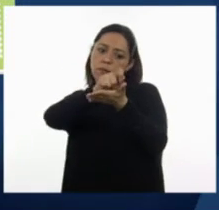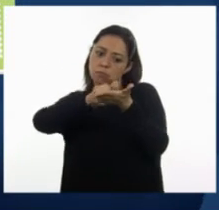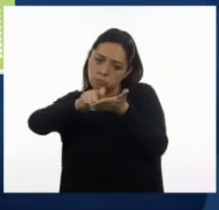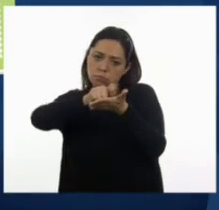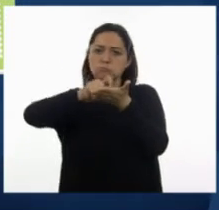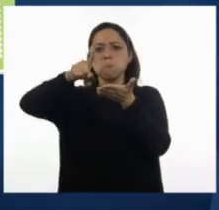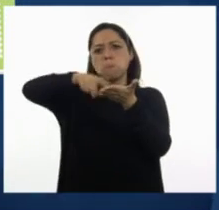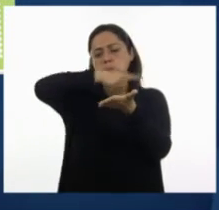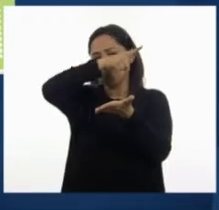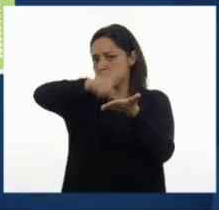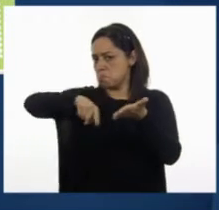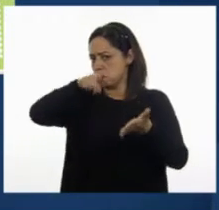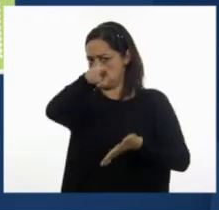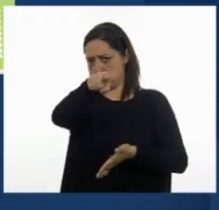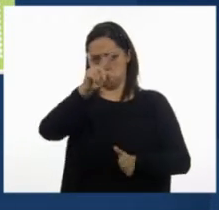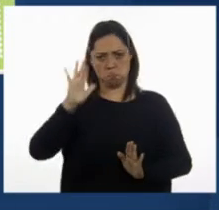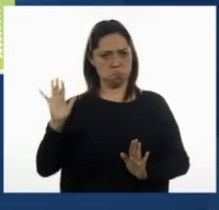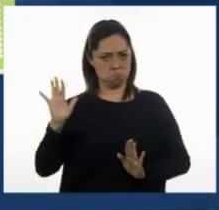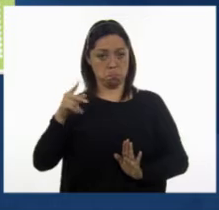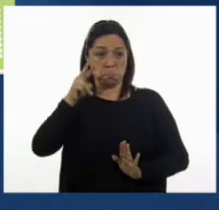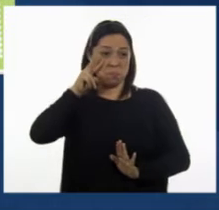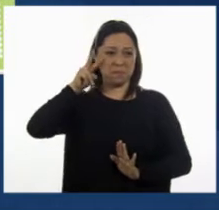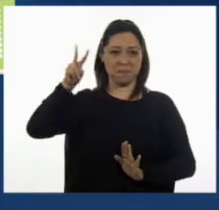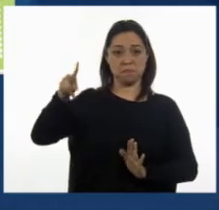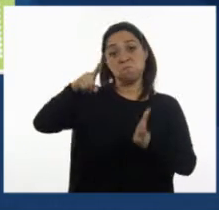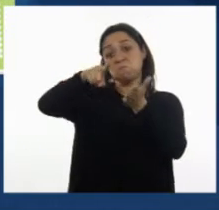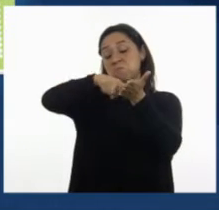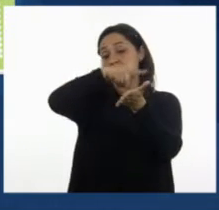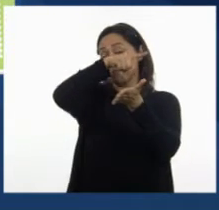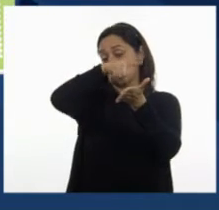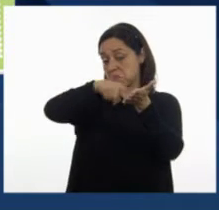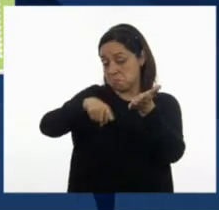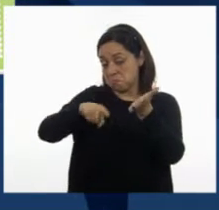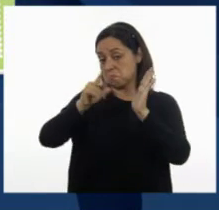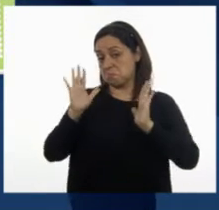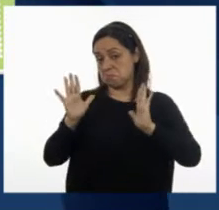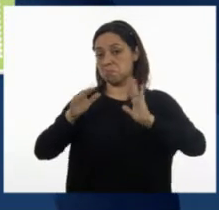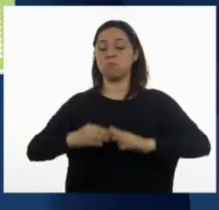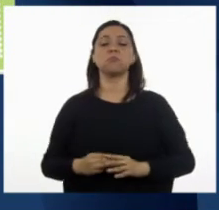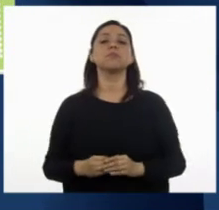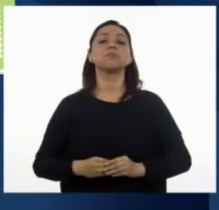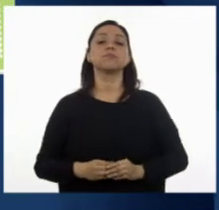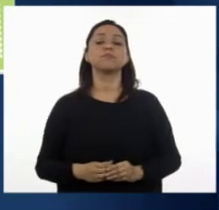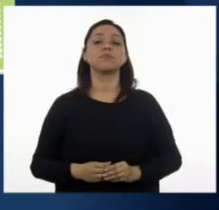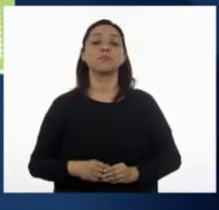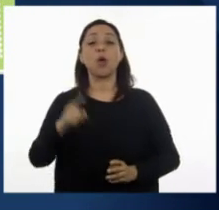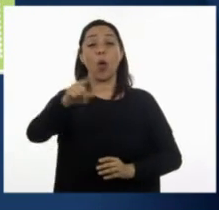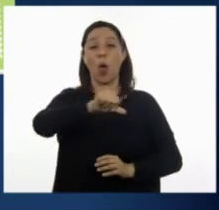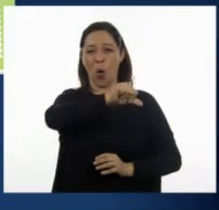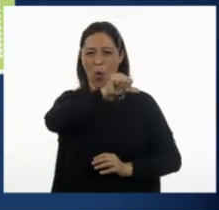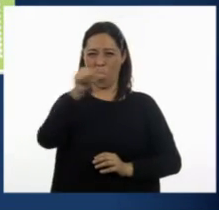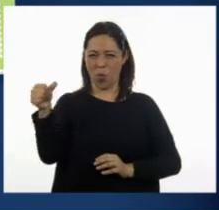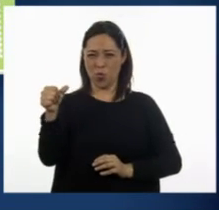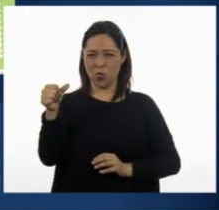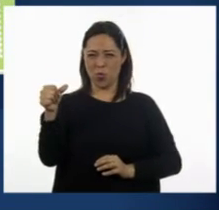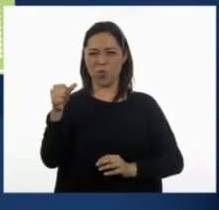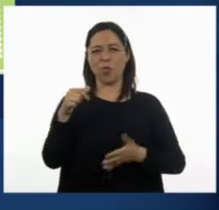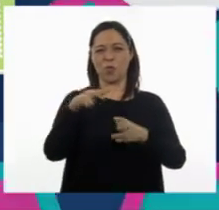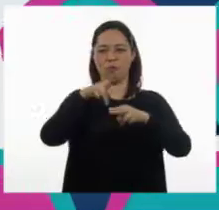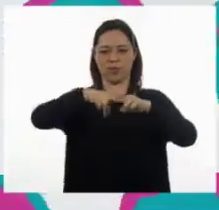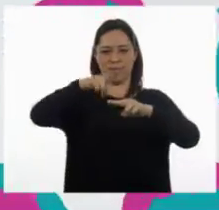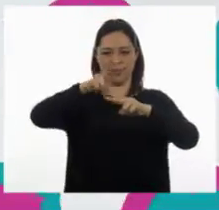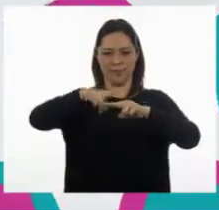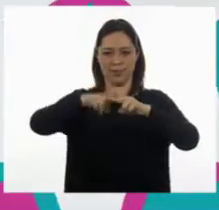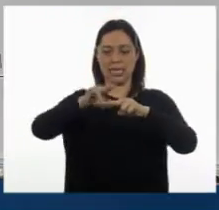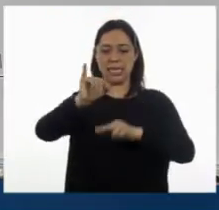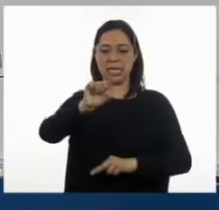como lo tienen ahí en este momento en su pantalla con un tachecito. Perfecto. Entonces, vayamos a ver ahora cómo podemos ubicar el